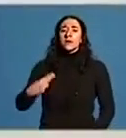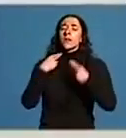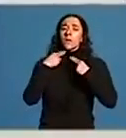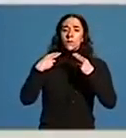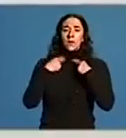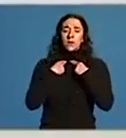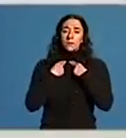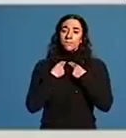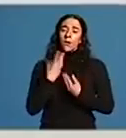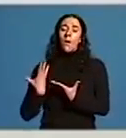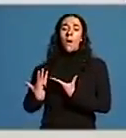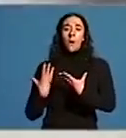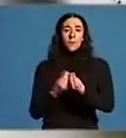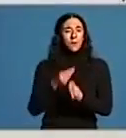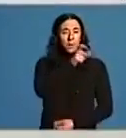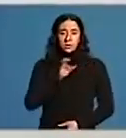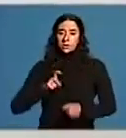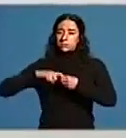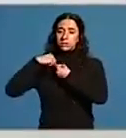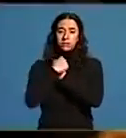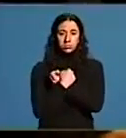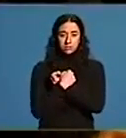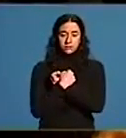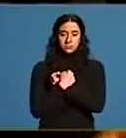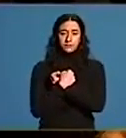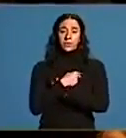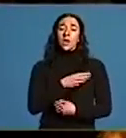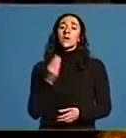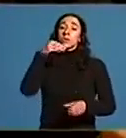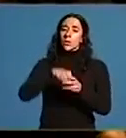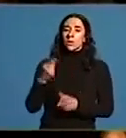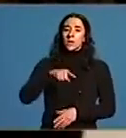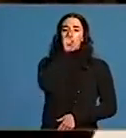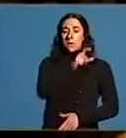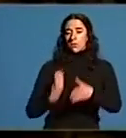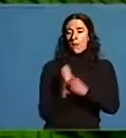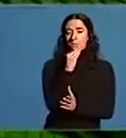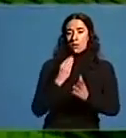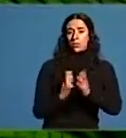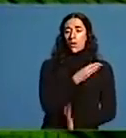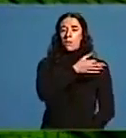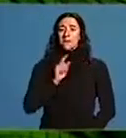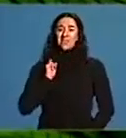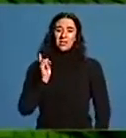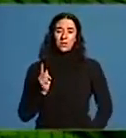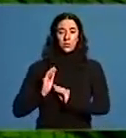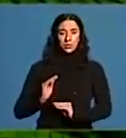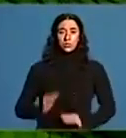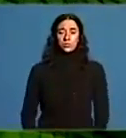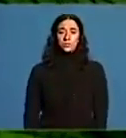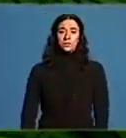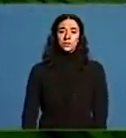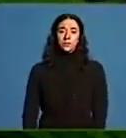Vesteiro estiu acompañado por todos os membros que componen o padroado incluídos o productor José María Vesteiro e o director Jorge Coira.